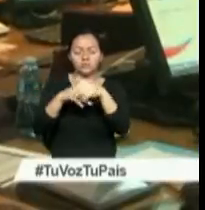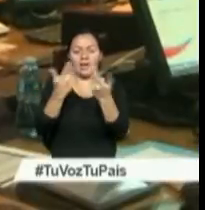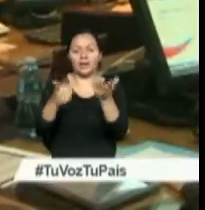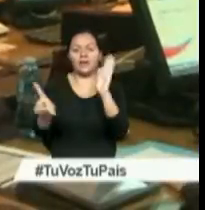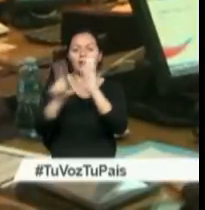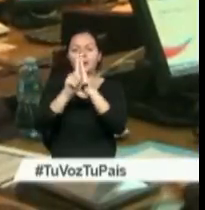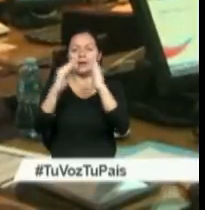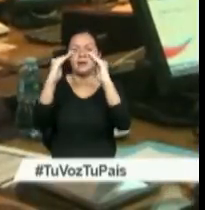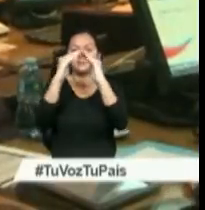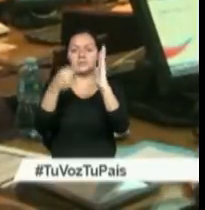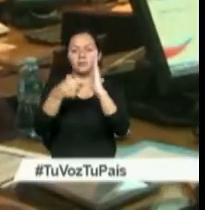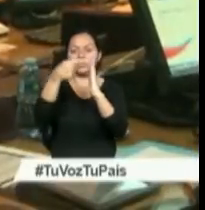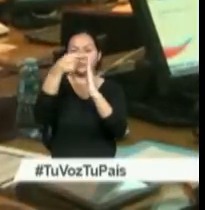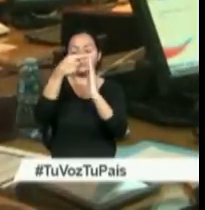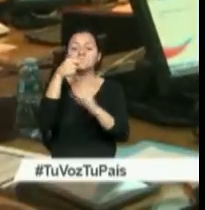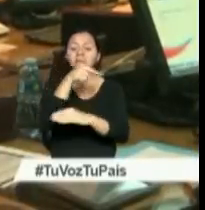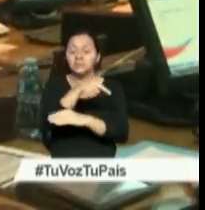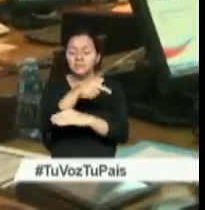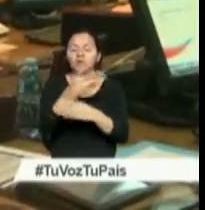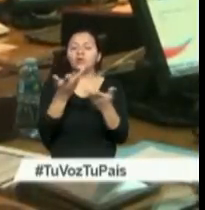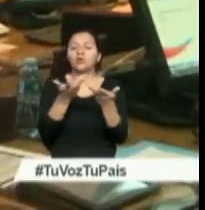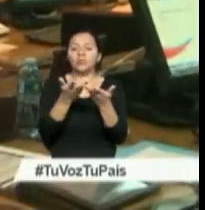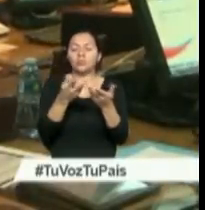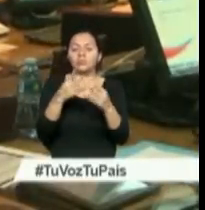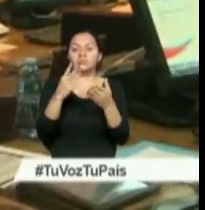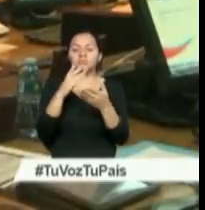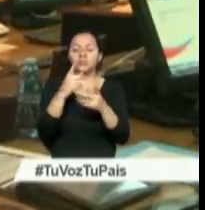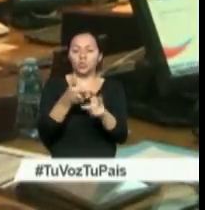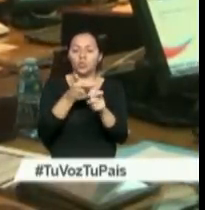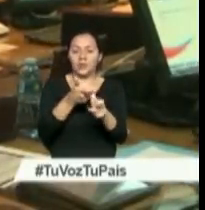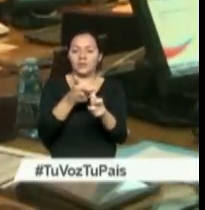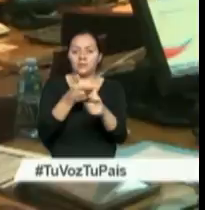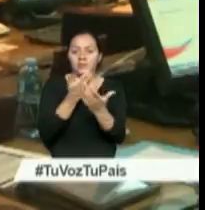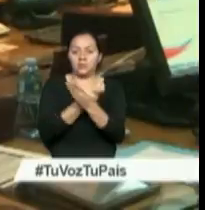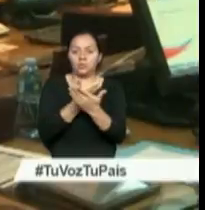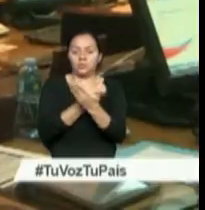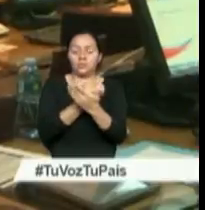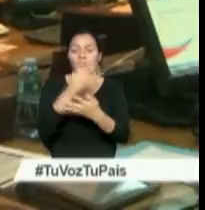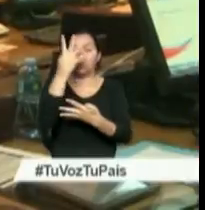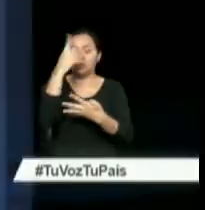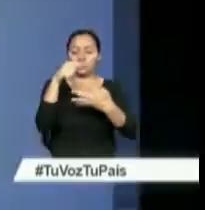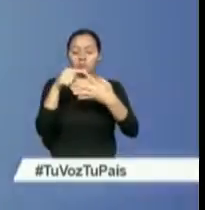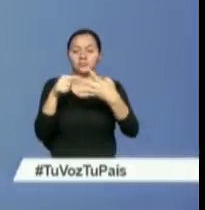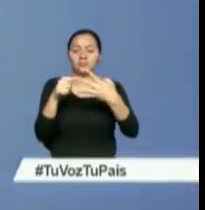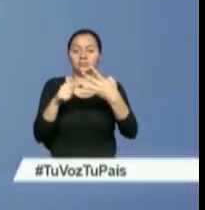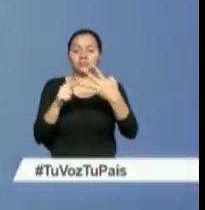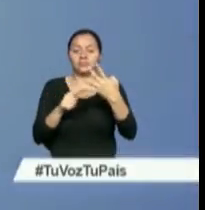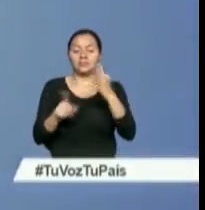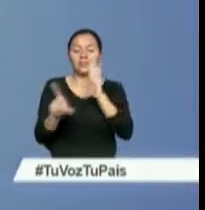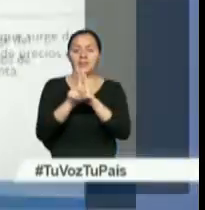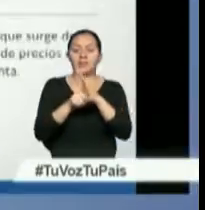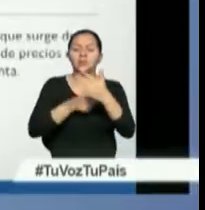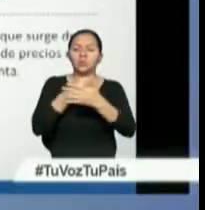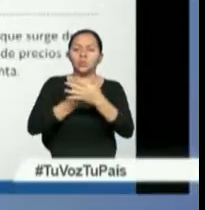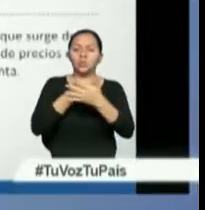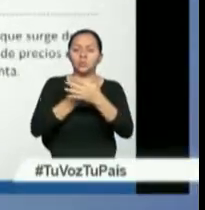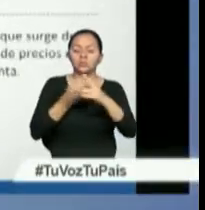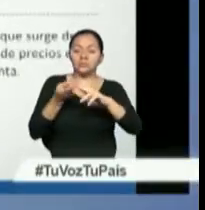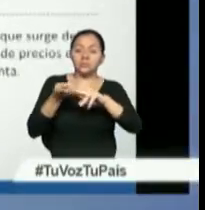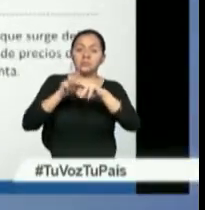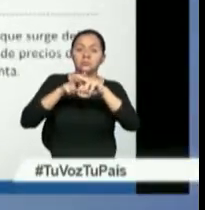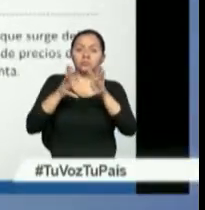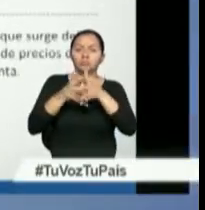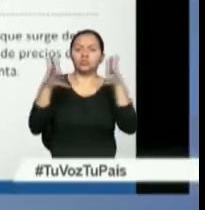plusvalía, documento de carácter económico urgente. Los cuatro principales ejes del proyecto de ley son luchar contra la especulación,